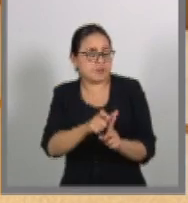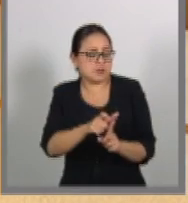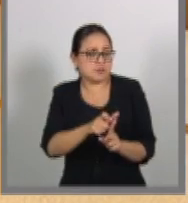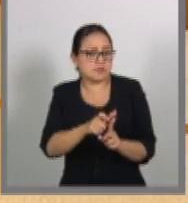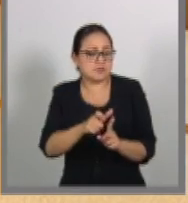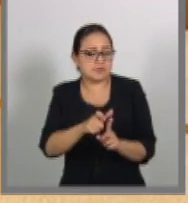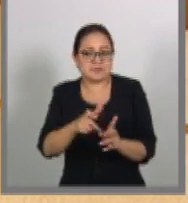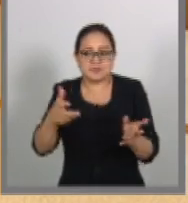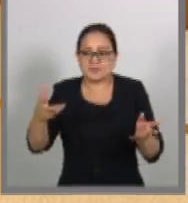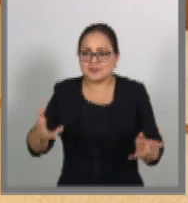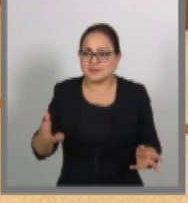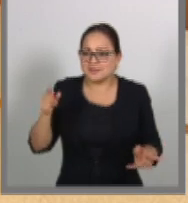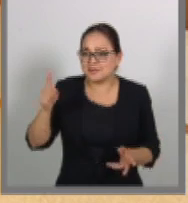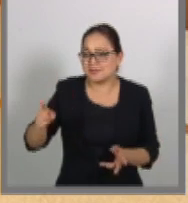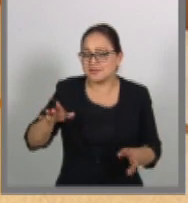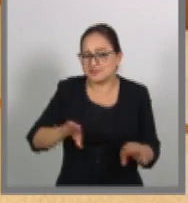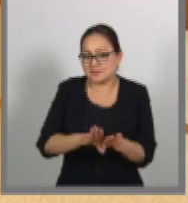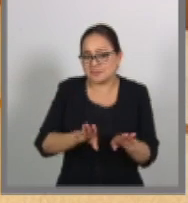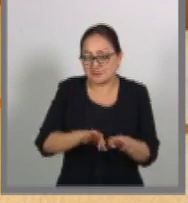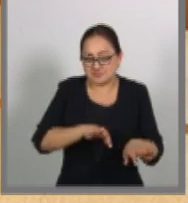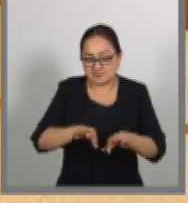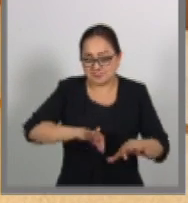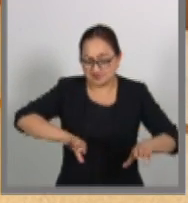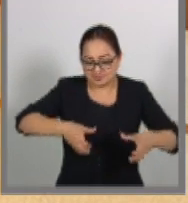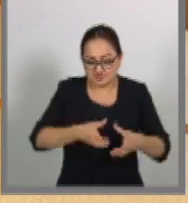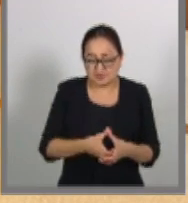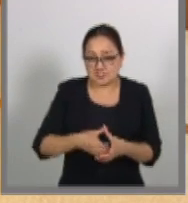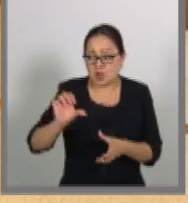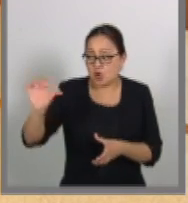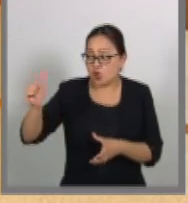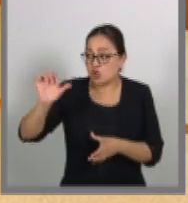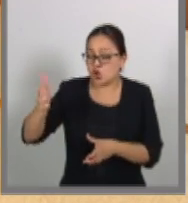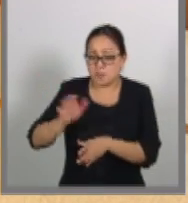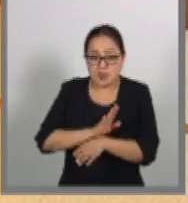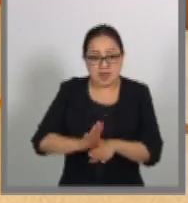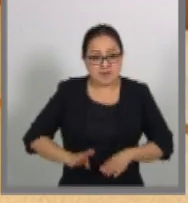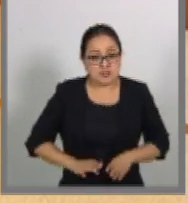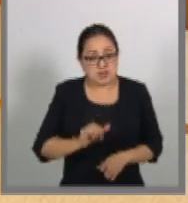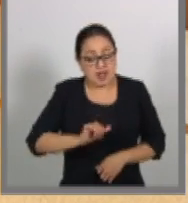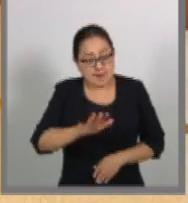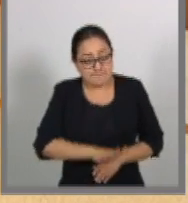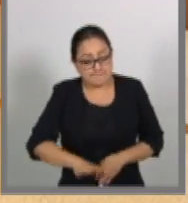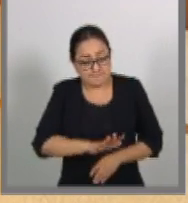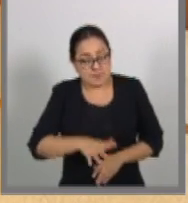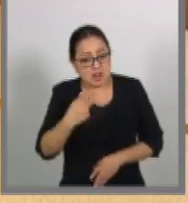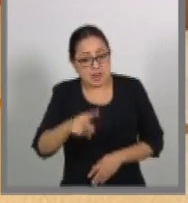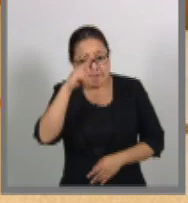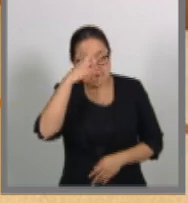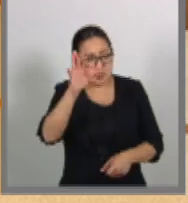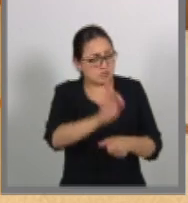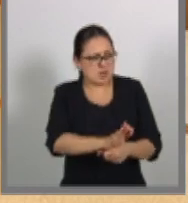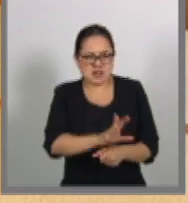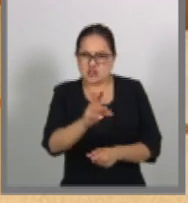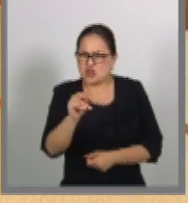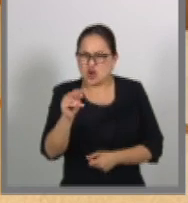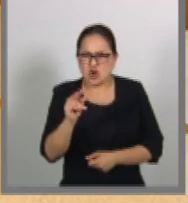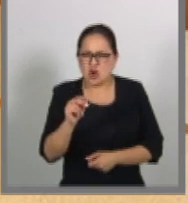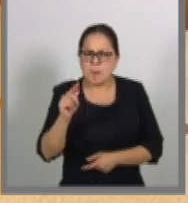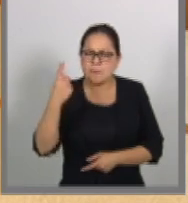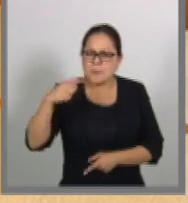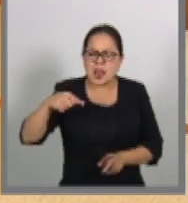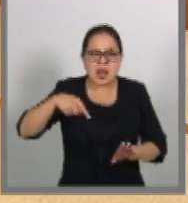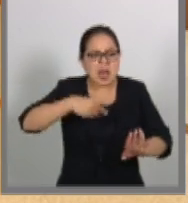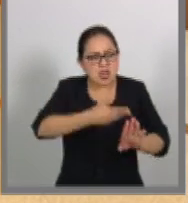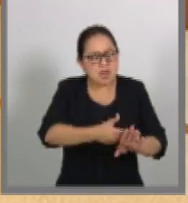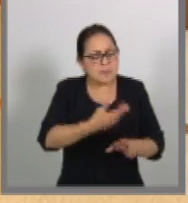Y no van a estar trabajando estos ejércitos transnacionales en beneficio de los intereses del país. Van a actuar en contra de